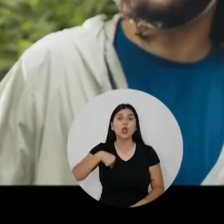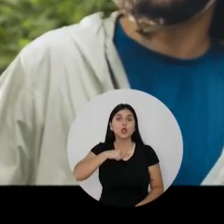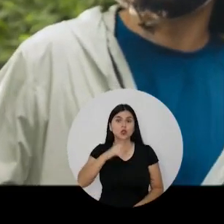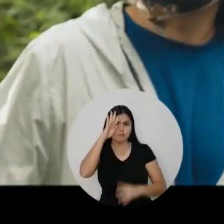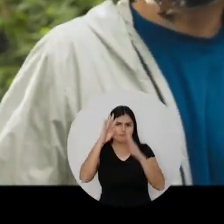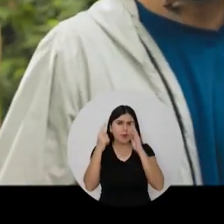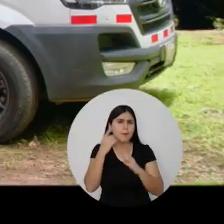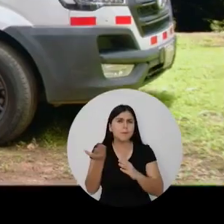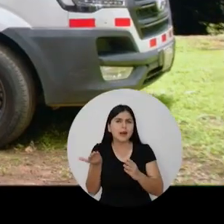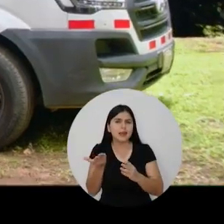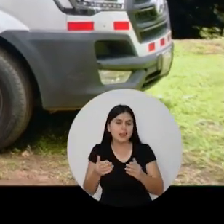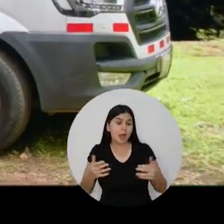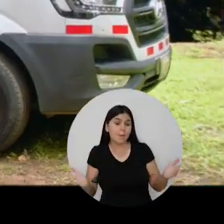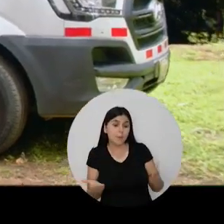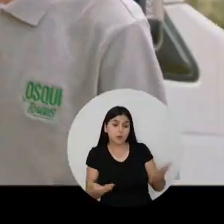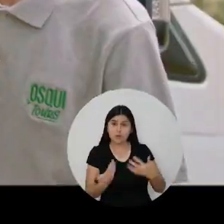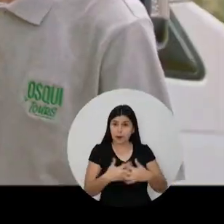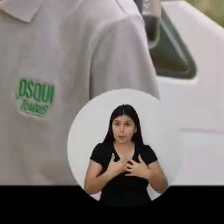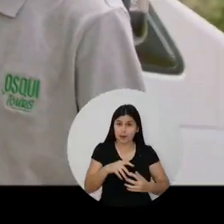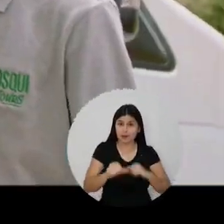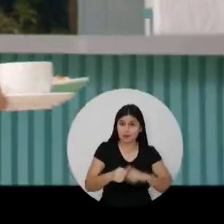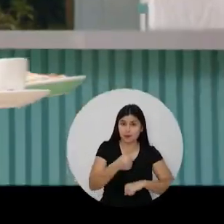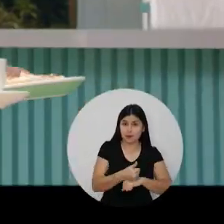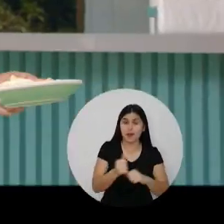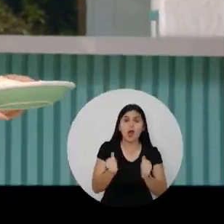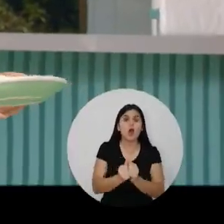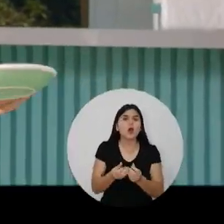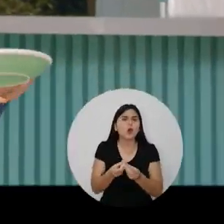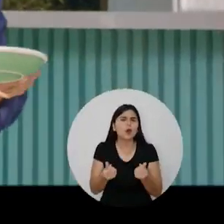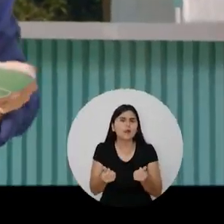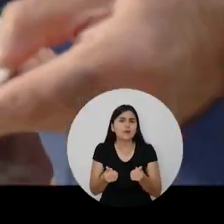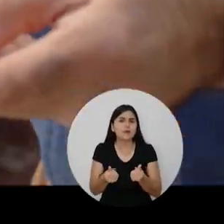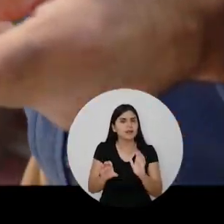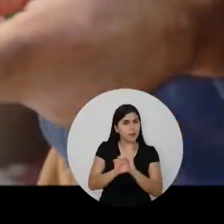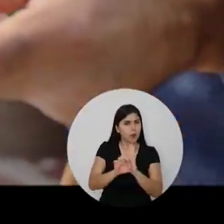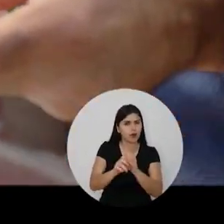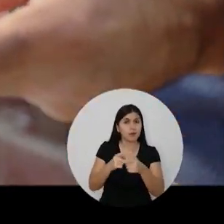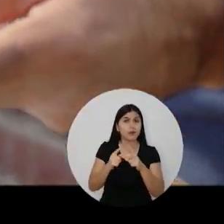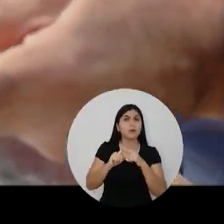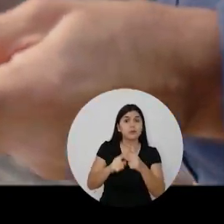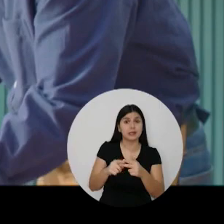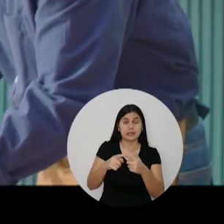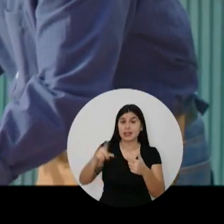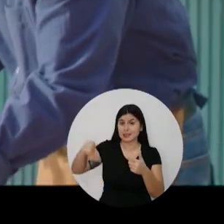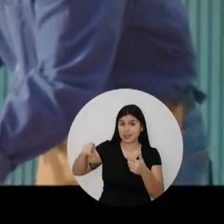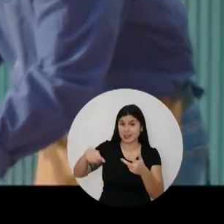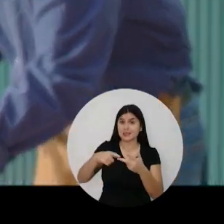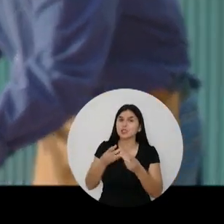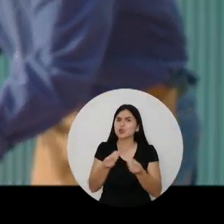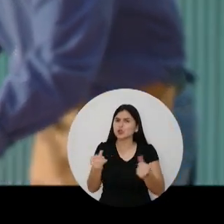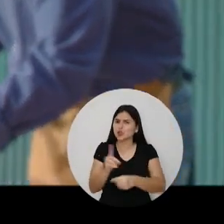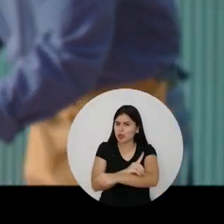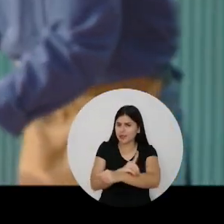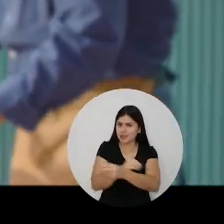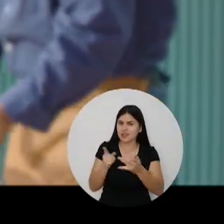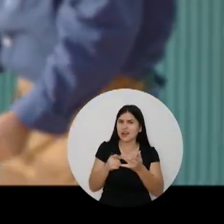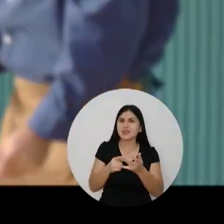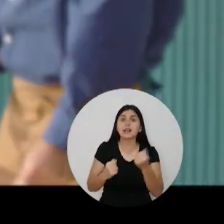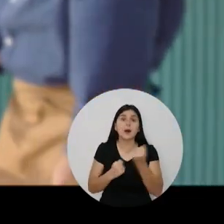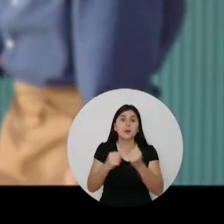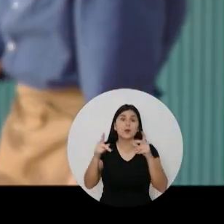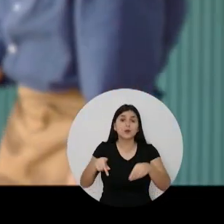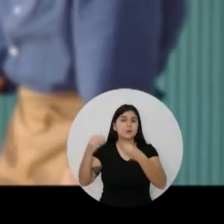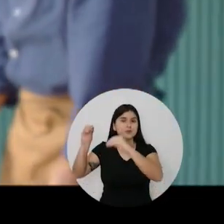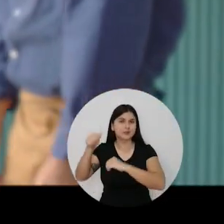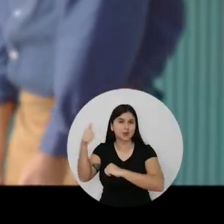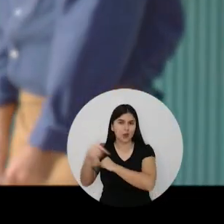Creado para impulsar a las PyME. Con herramientas y productos como créditos, tarjetas, soluciones